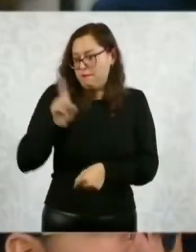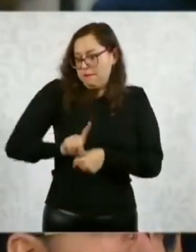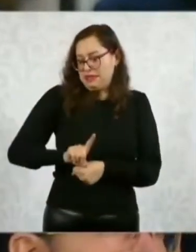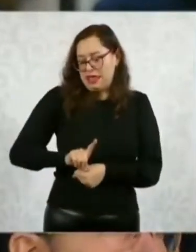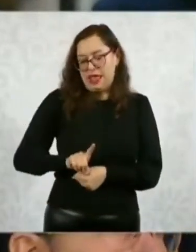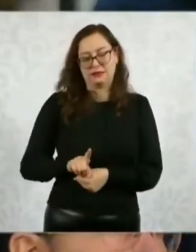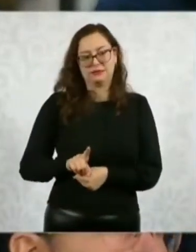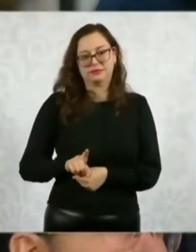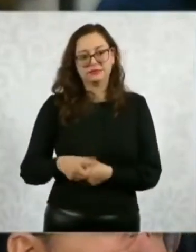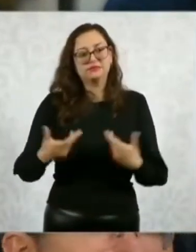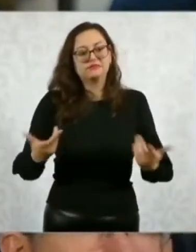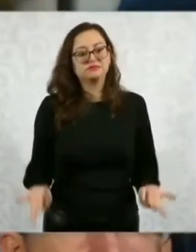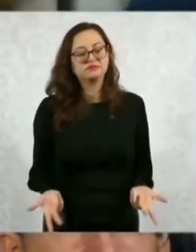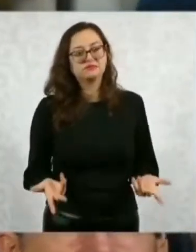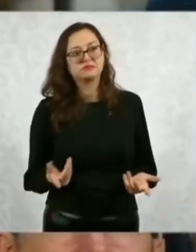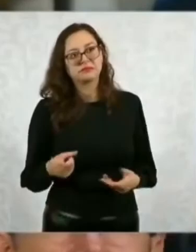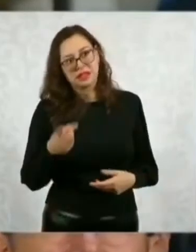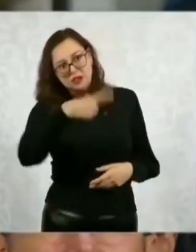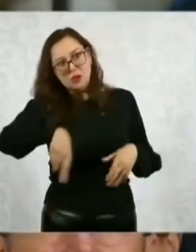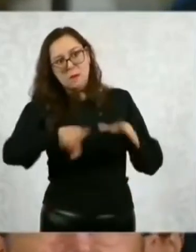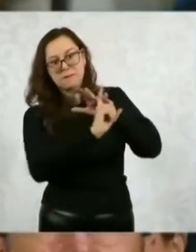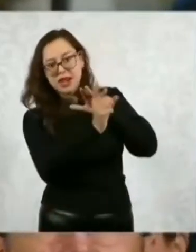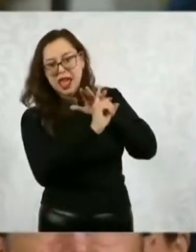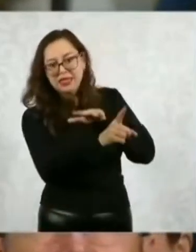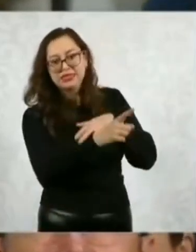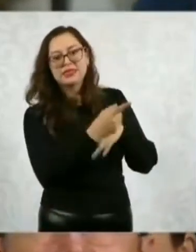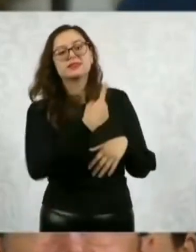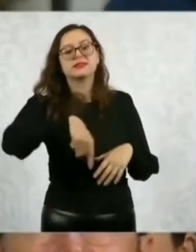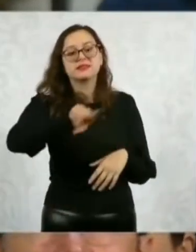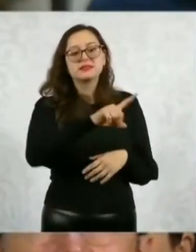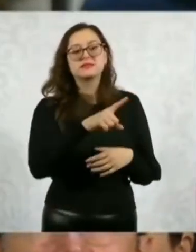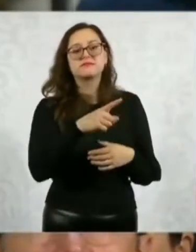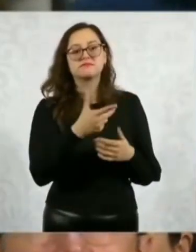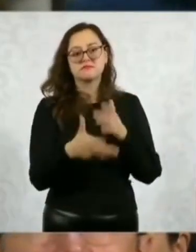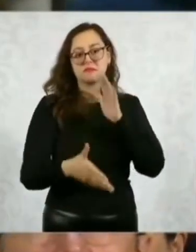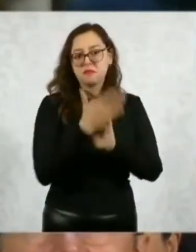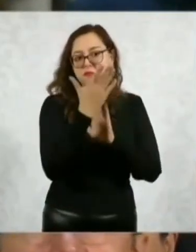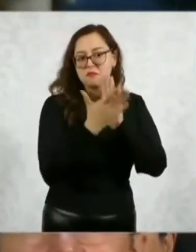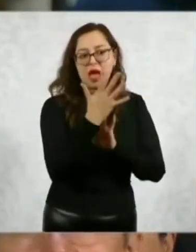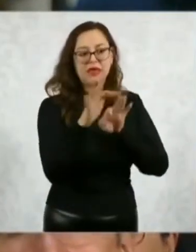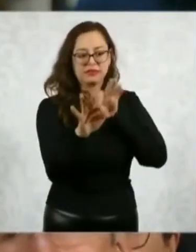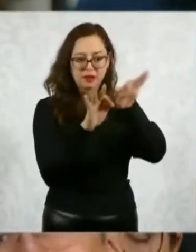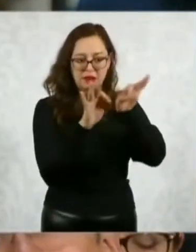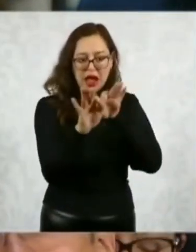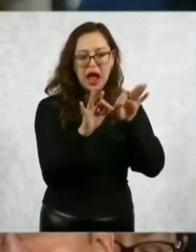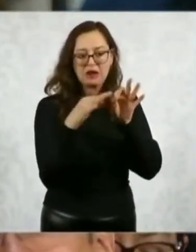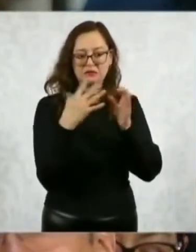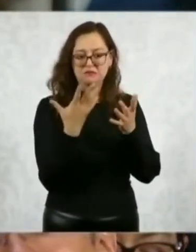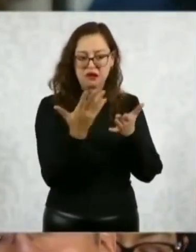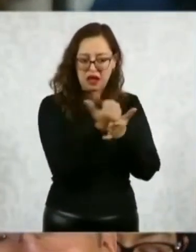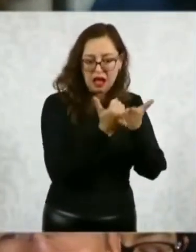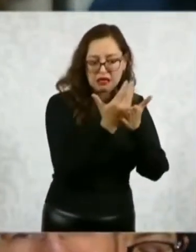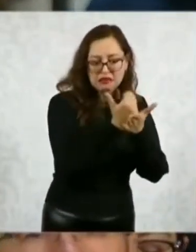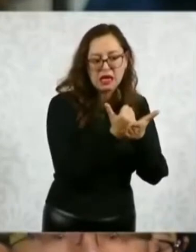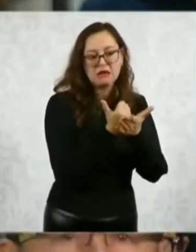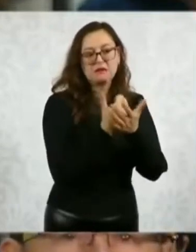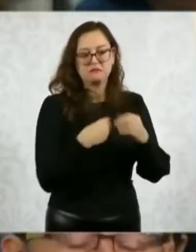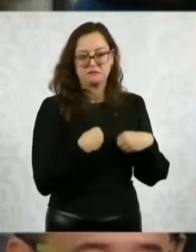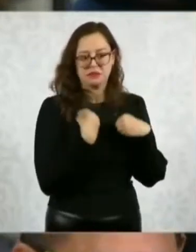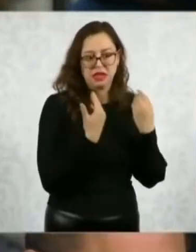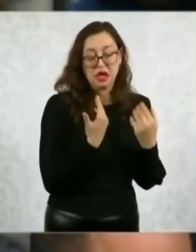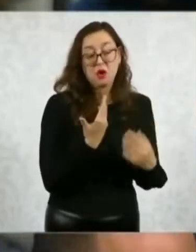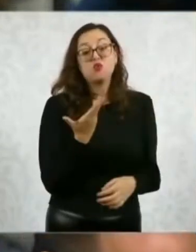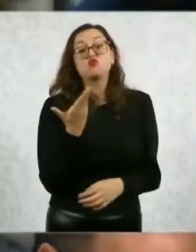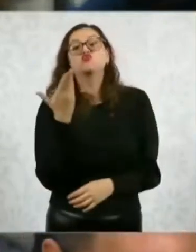mensaje a los paisanos que decente y honestamente se ganan la vida más allá de nuestras fronteras? Usted tiene una